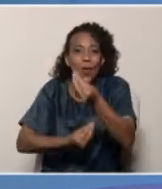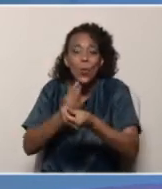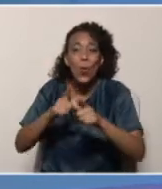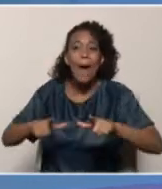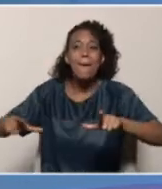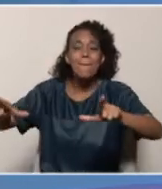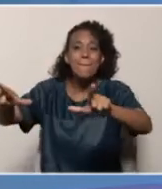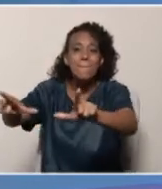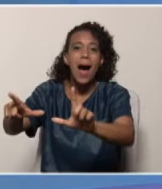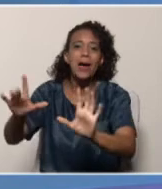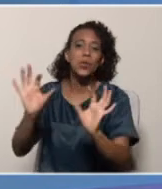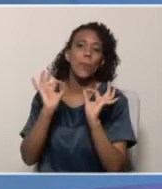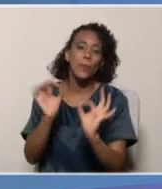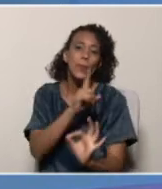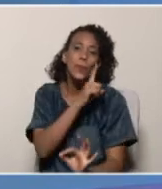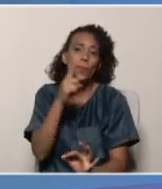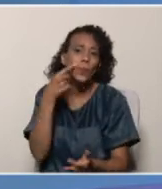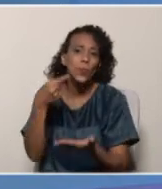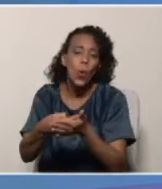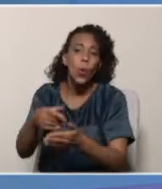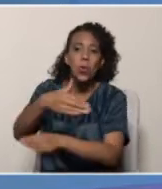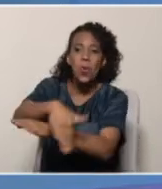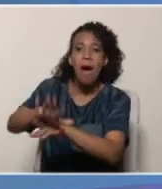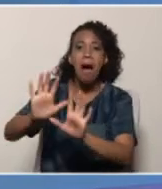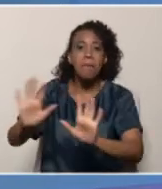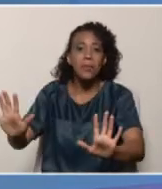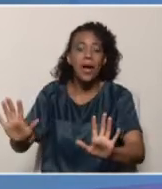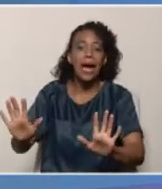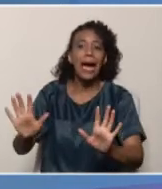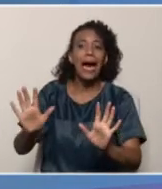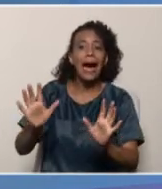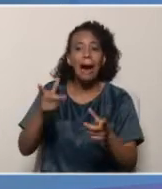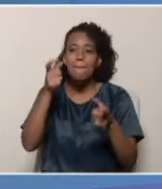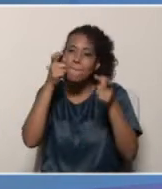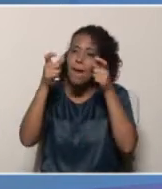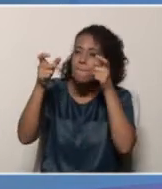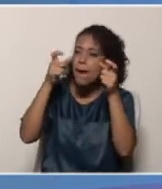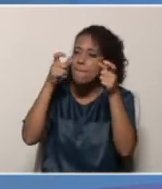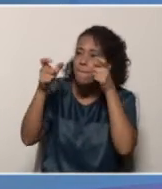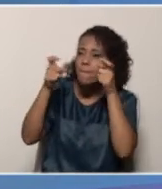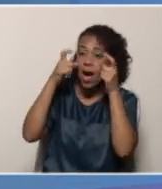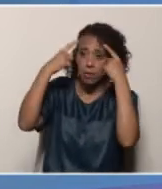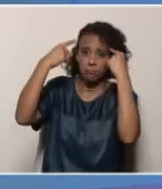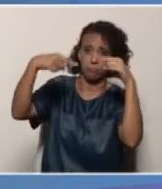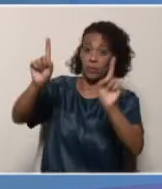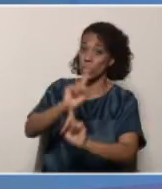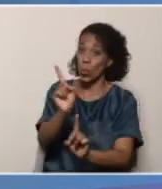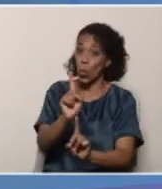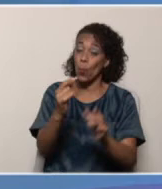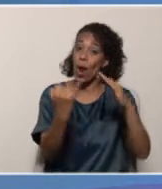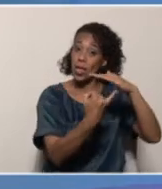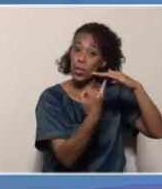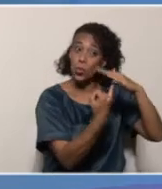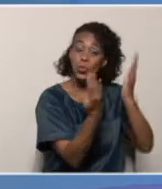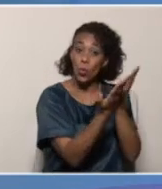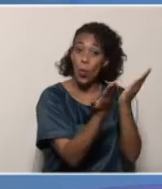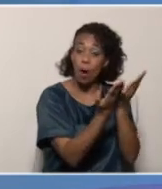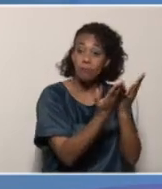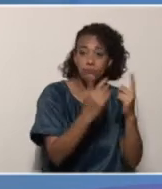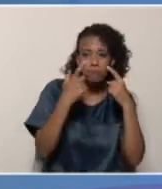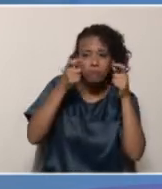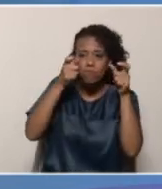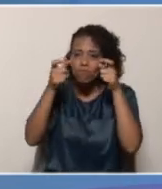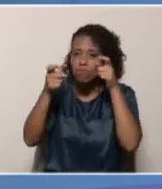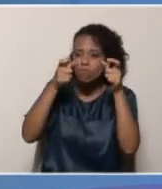en un espacio determinado con el cual se va haciendo el monitoreo, no solamente por parte de la institución, por parte